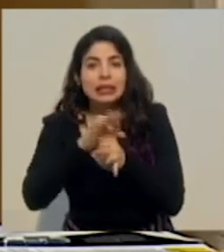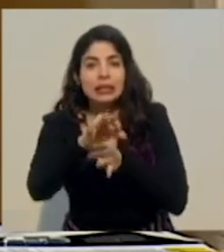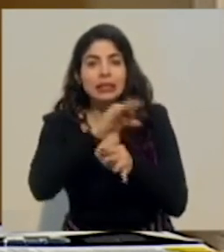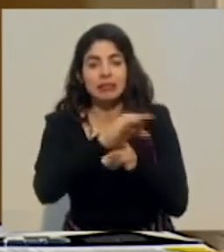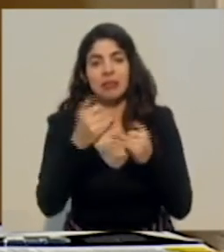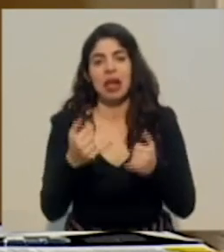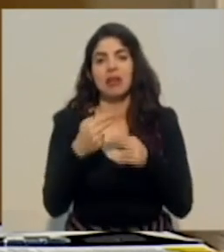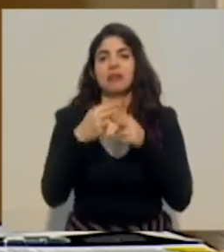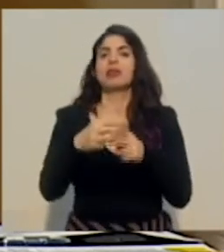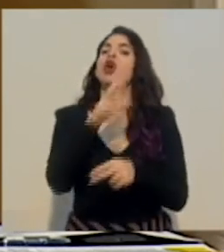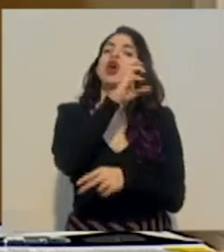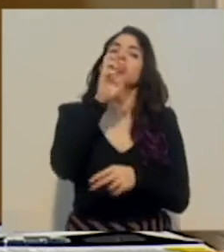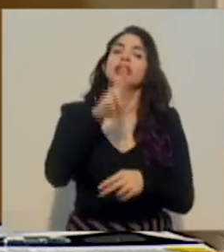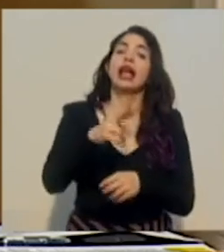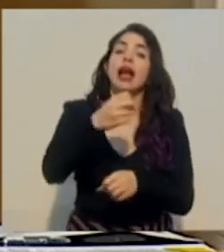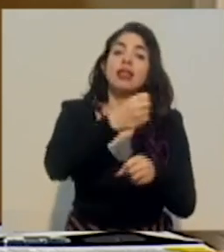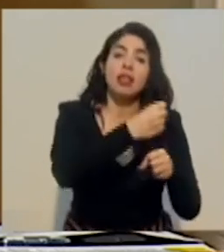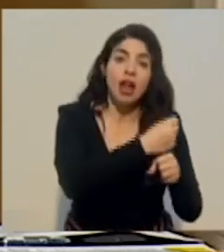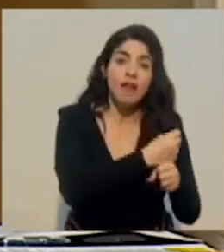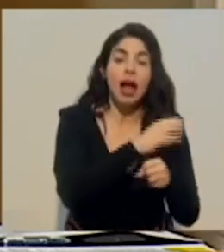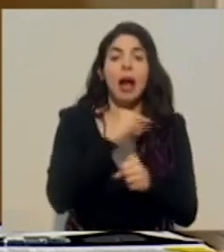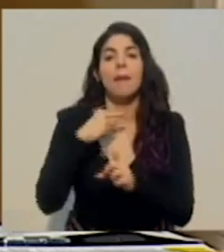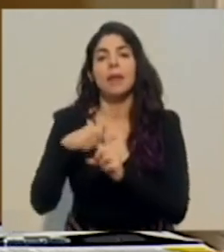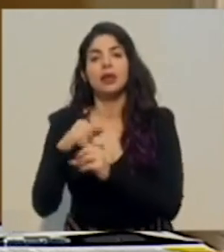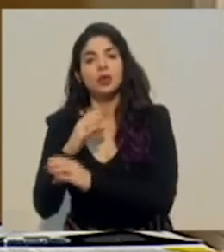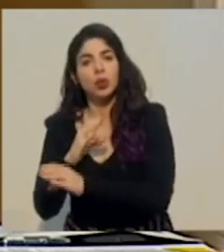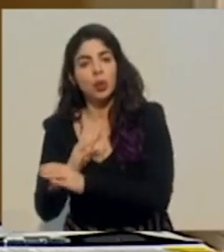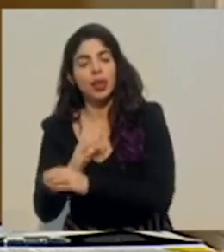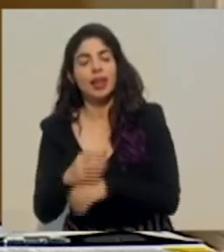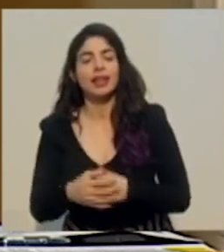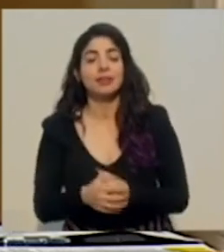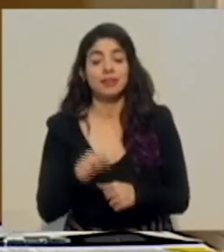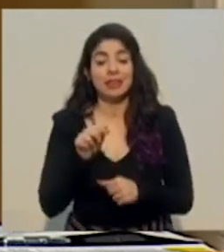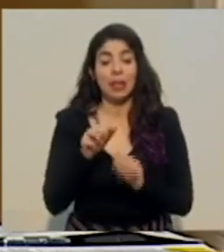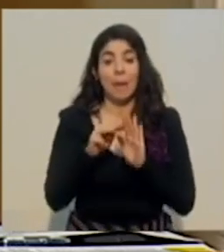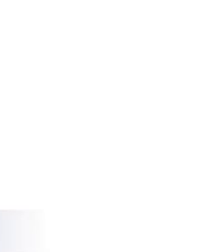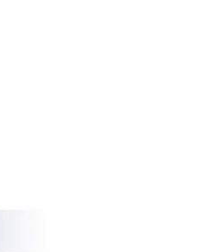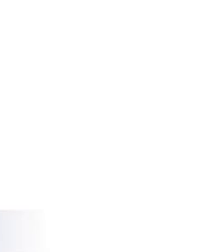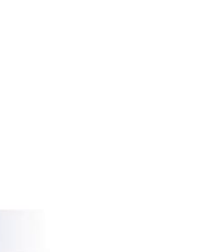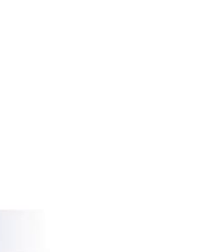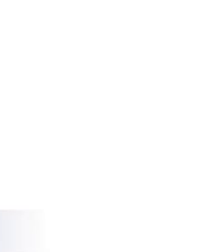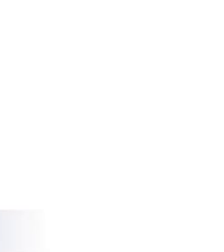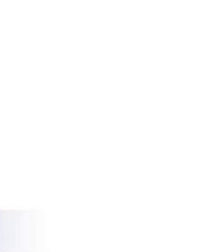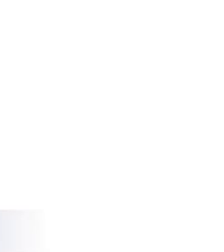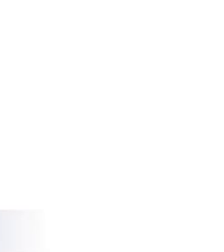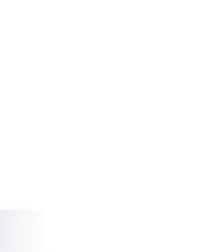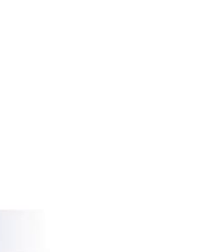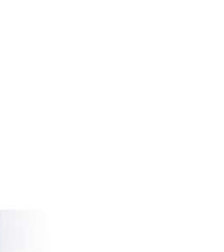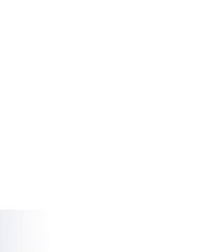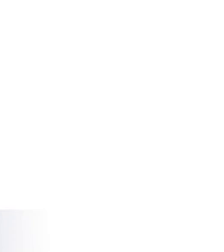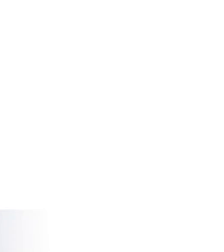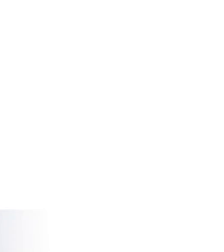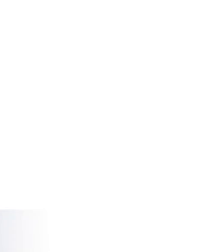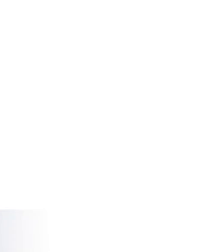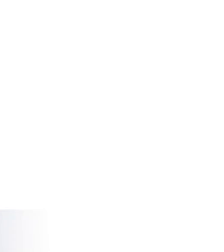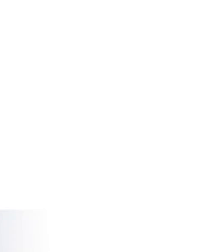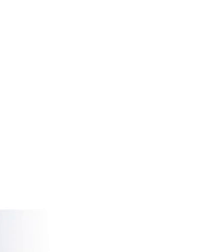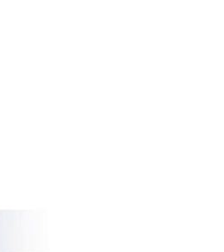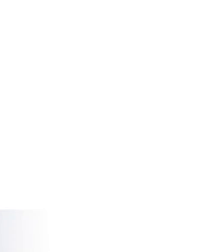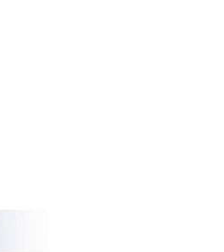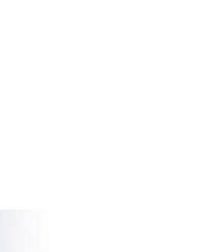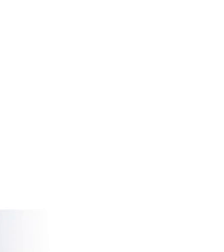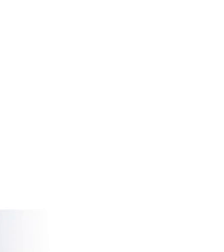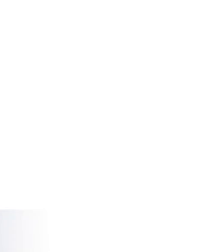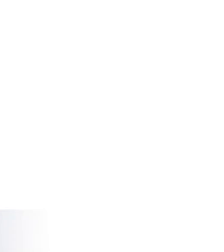Rica trabaja y se cuida. Este modelo de trabajo tiene dos grandes componentes. Un